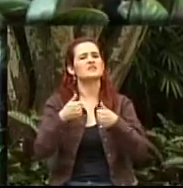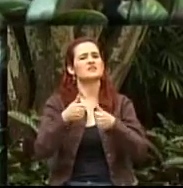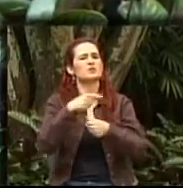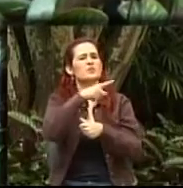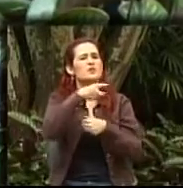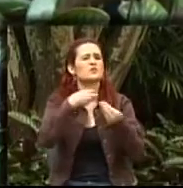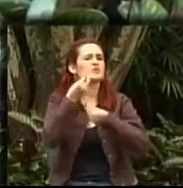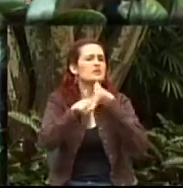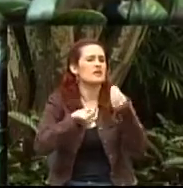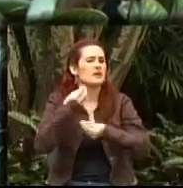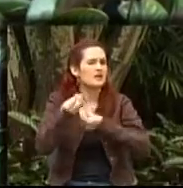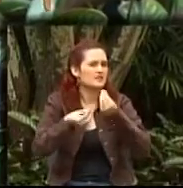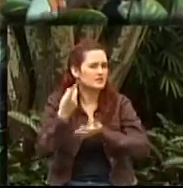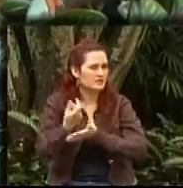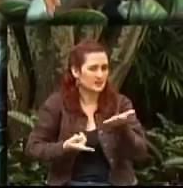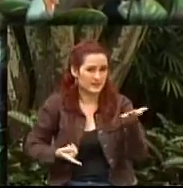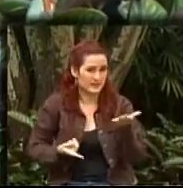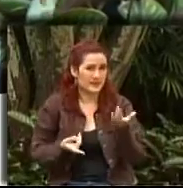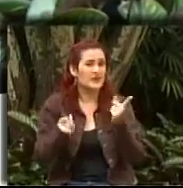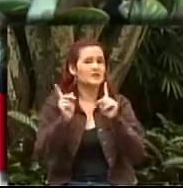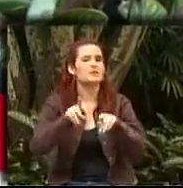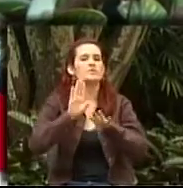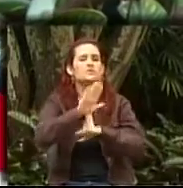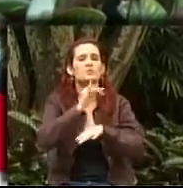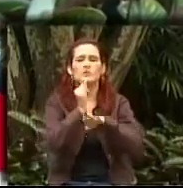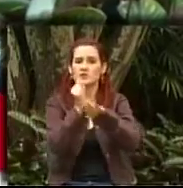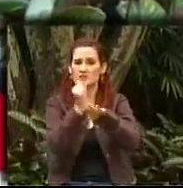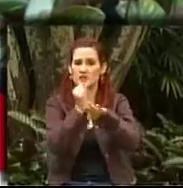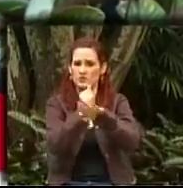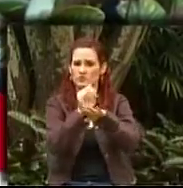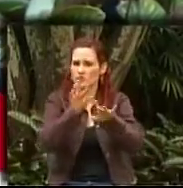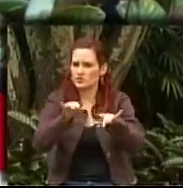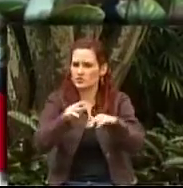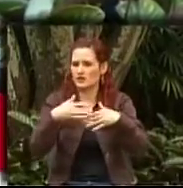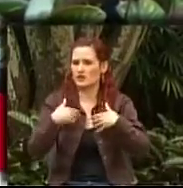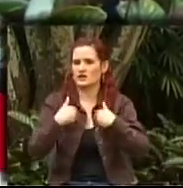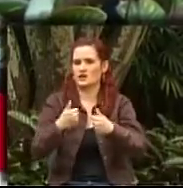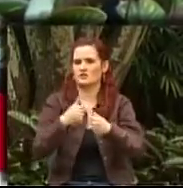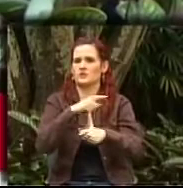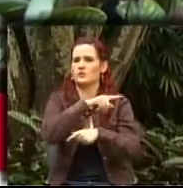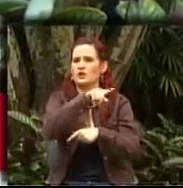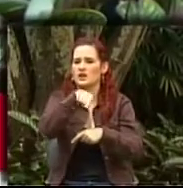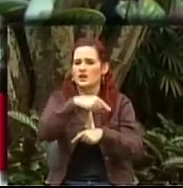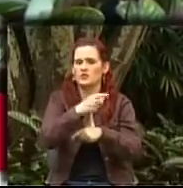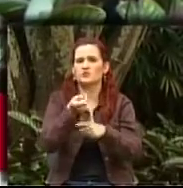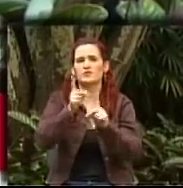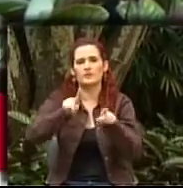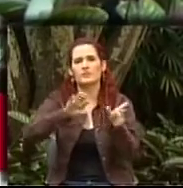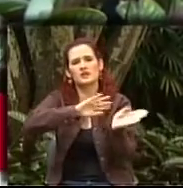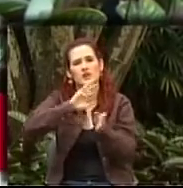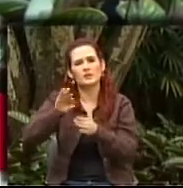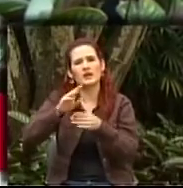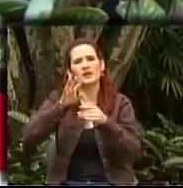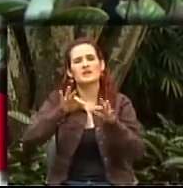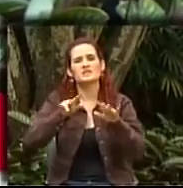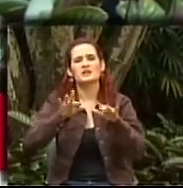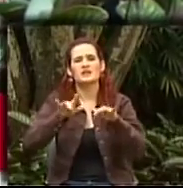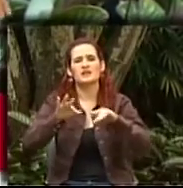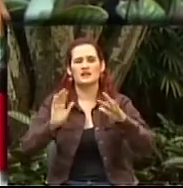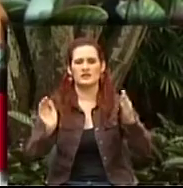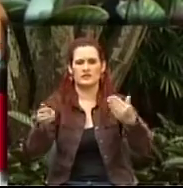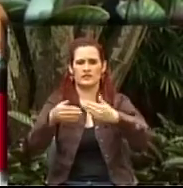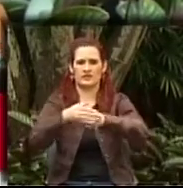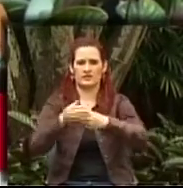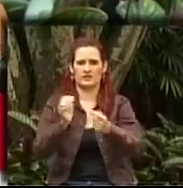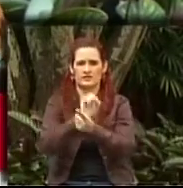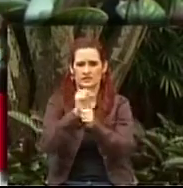cómo está confeccionada, estructurada la oferta institucional, qué hace la Secretaría de Salud, qué hace la Secretaría de Bienestar Social que en la Alcaldía